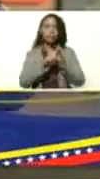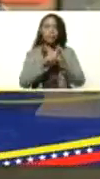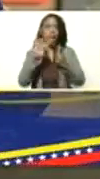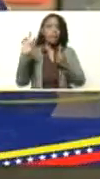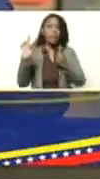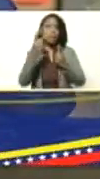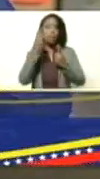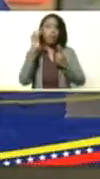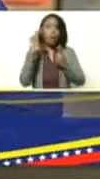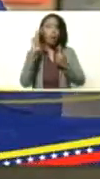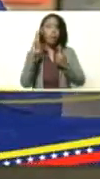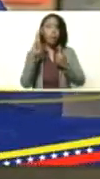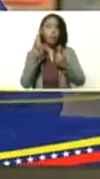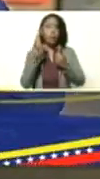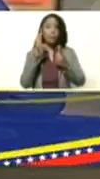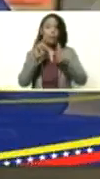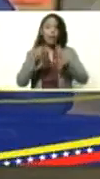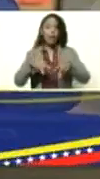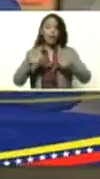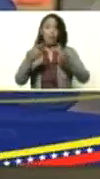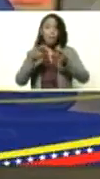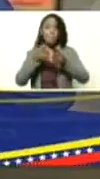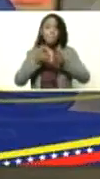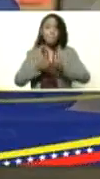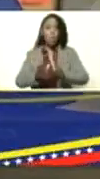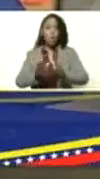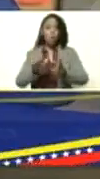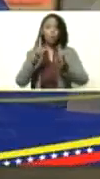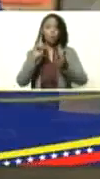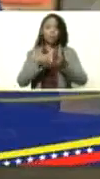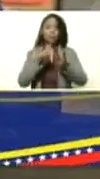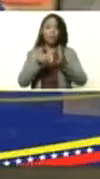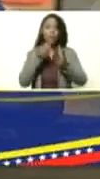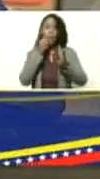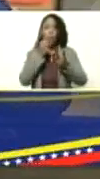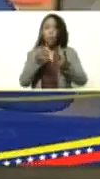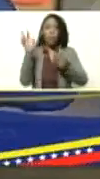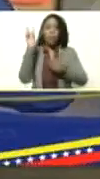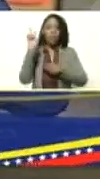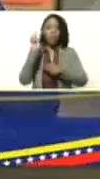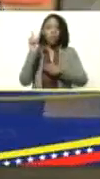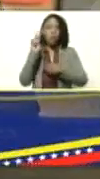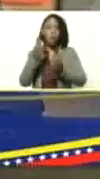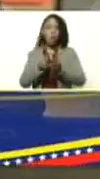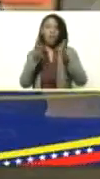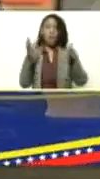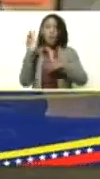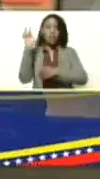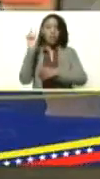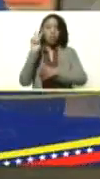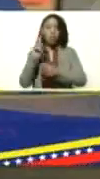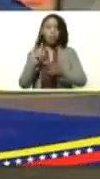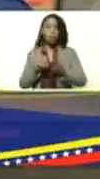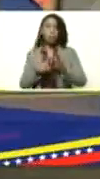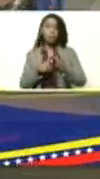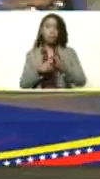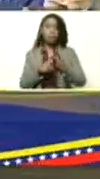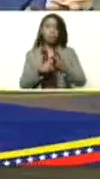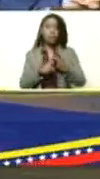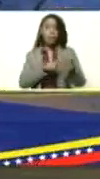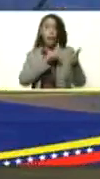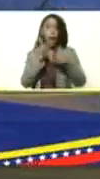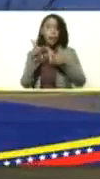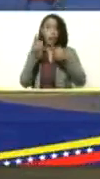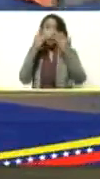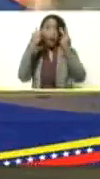segunda R el renacer el renacimiento de lo bueno venezolano de lo grande venezolano esto que